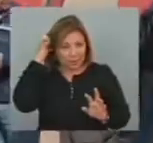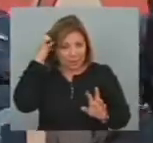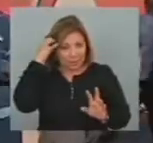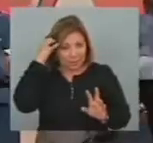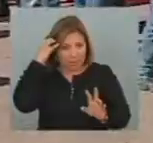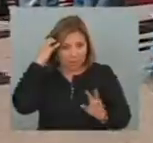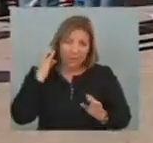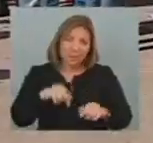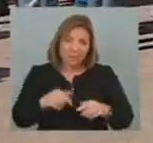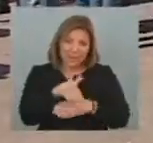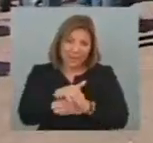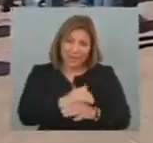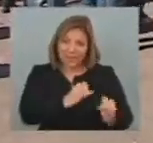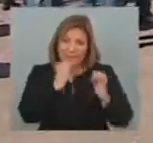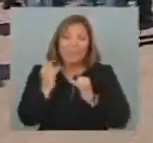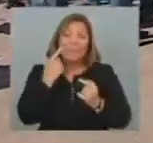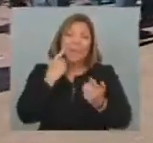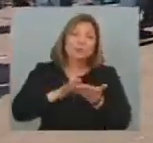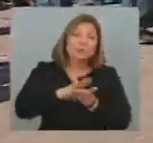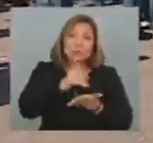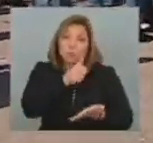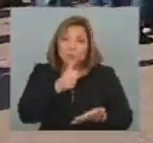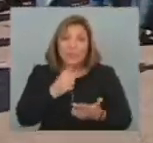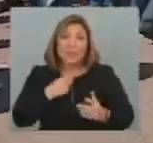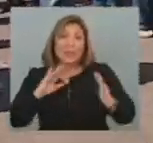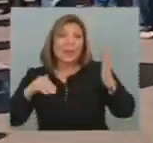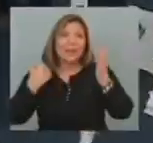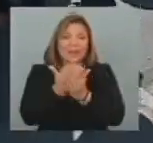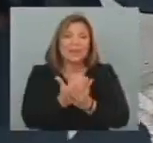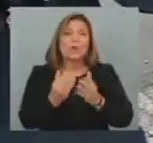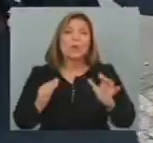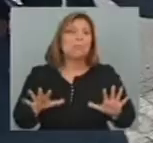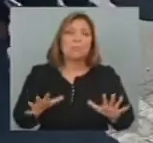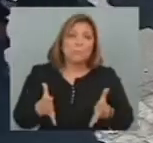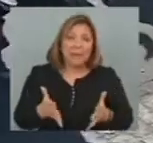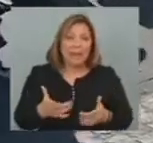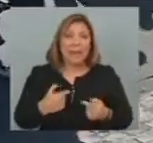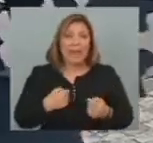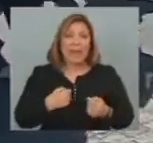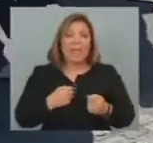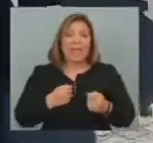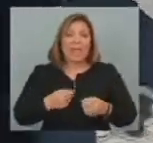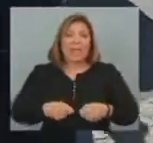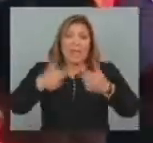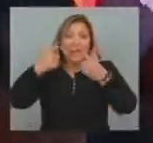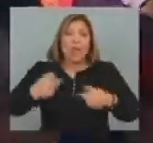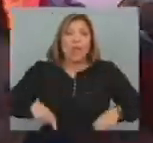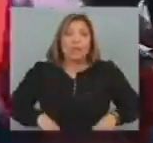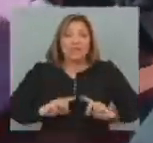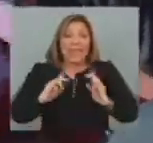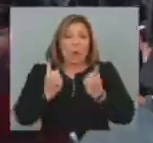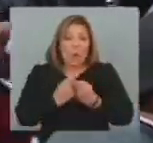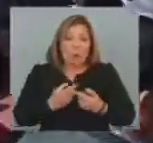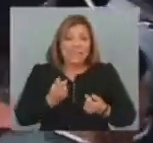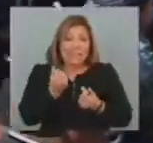Municipal Con la intención De resolver La plataforma Reivindicativa Para elevar A los consejos De salarios La